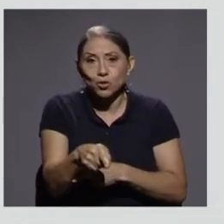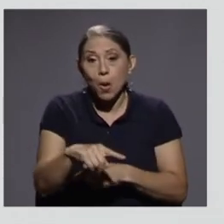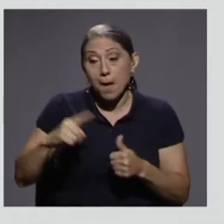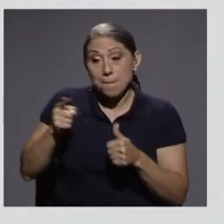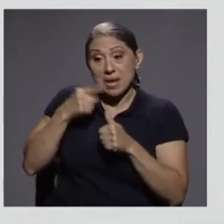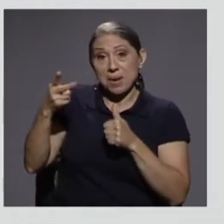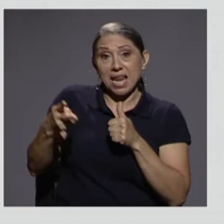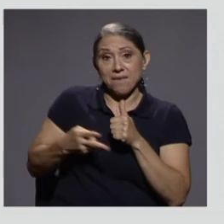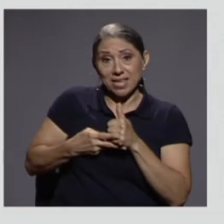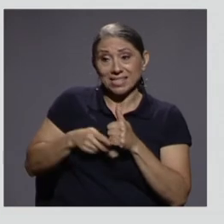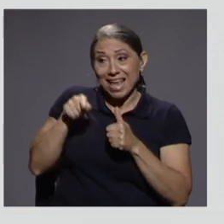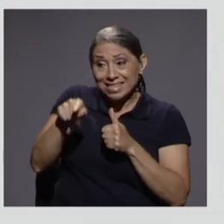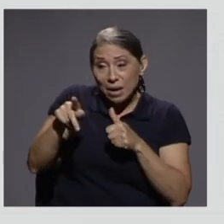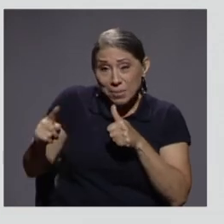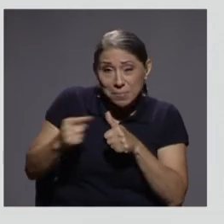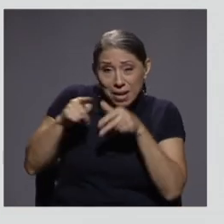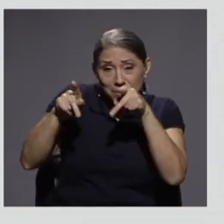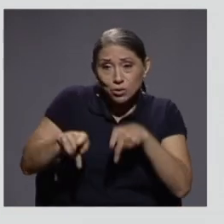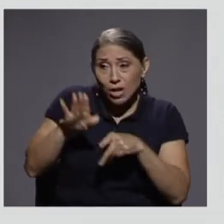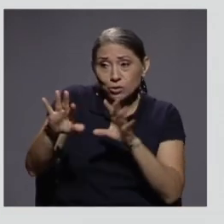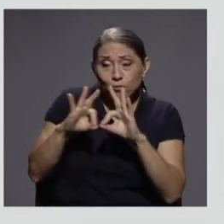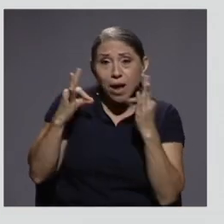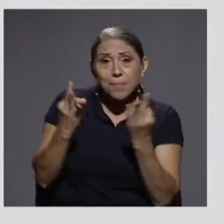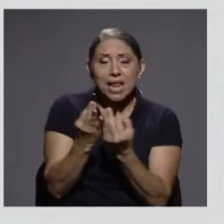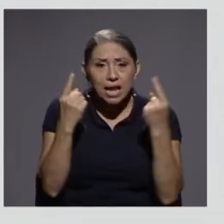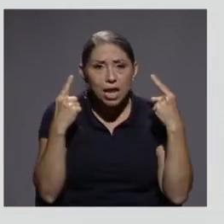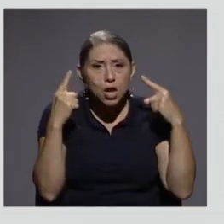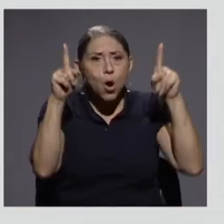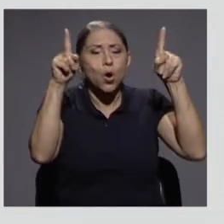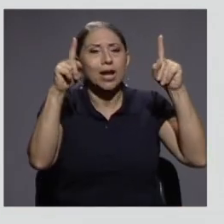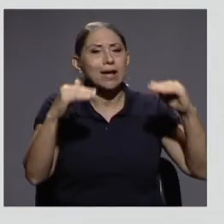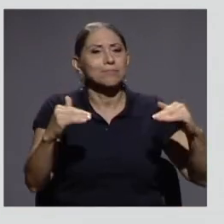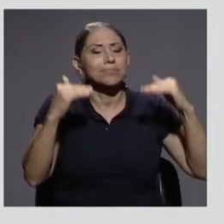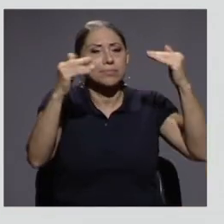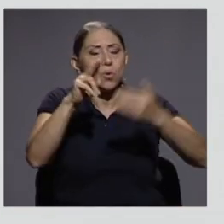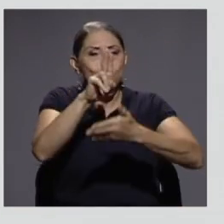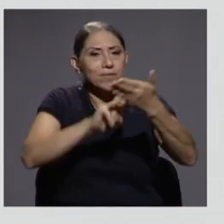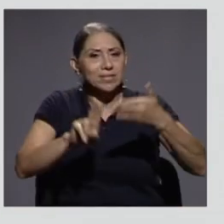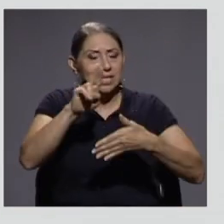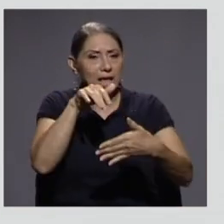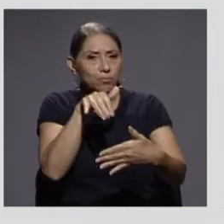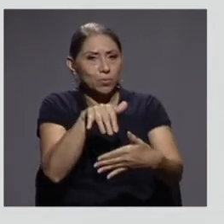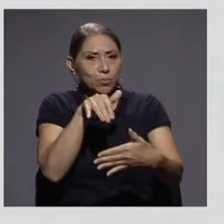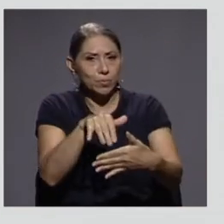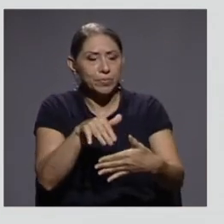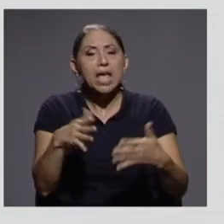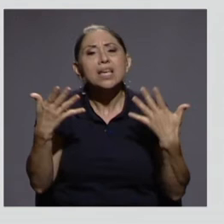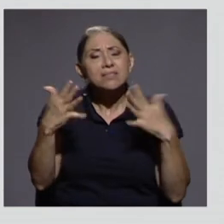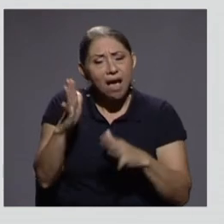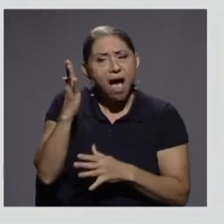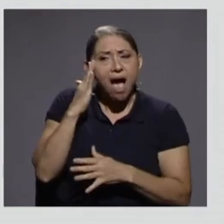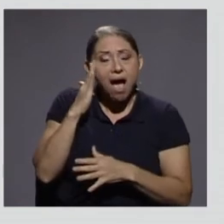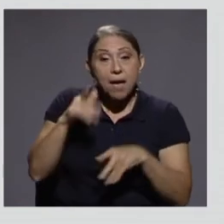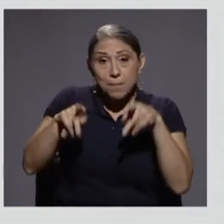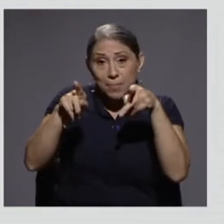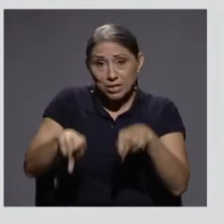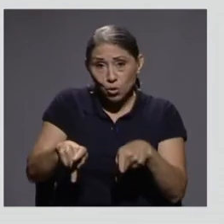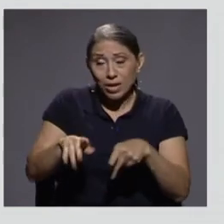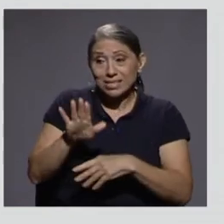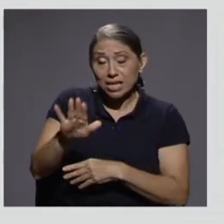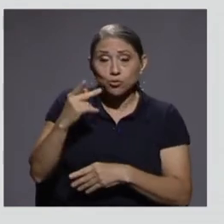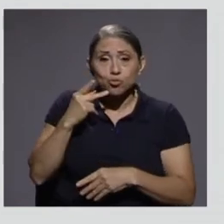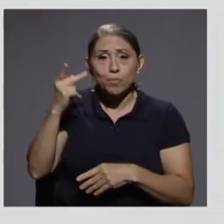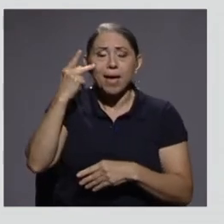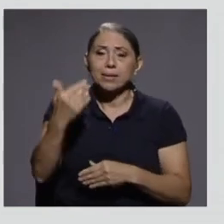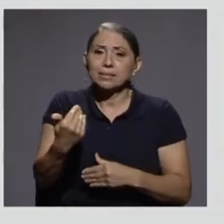familias que llega a la educación superior. Está estudiado que las personas cuyos progenitores tienen un nivel